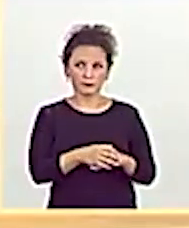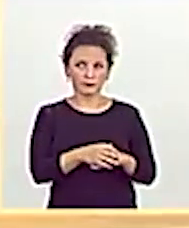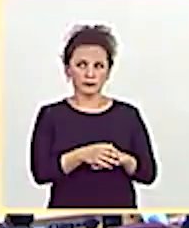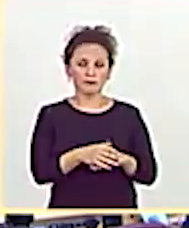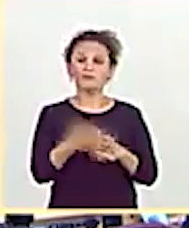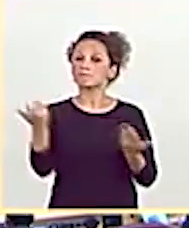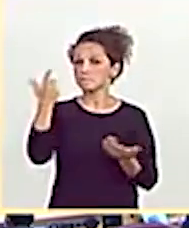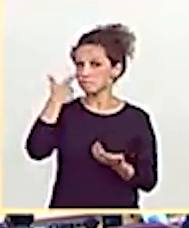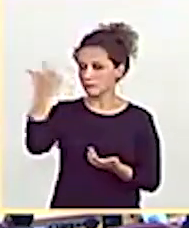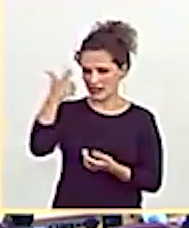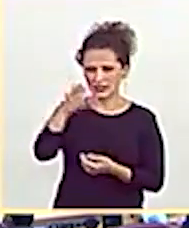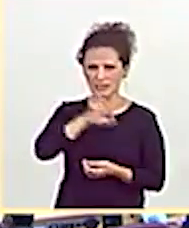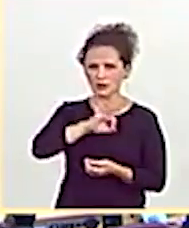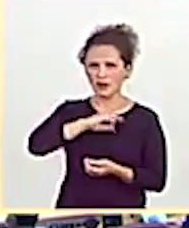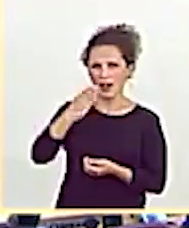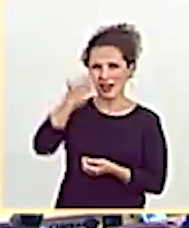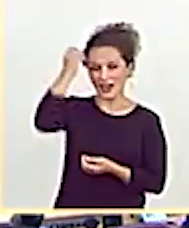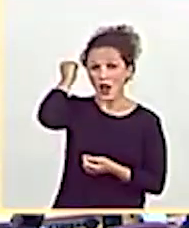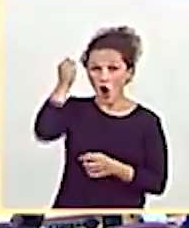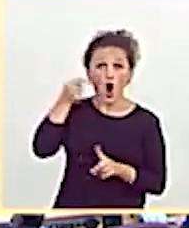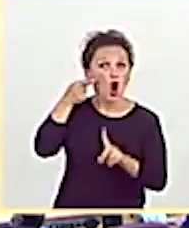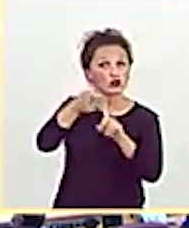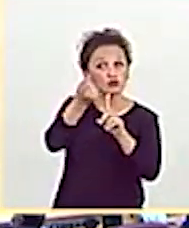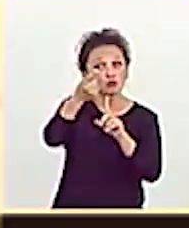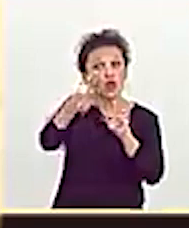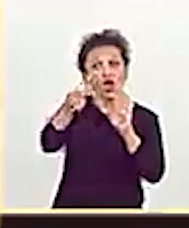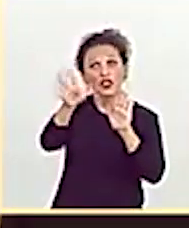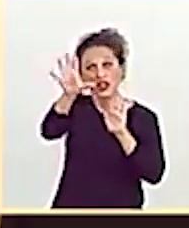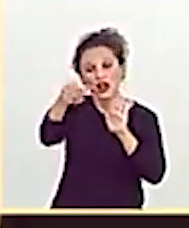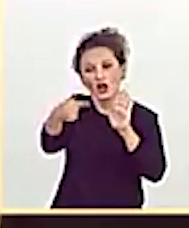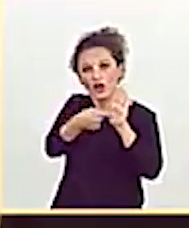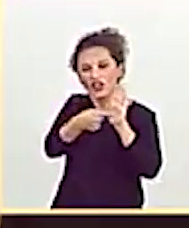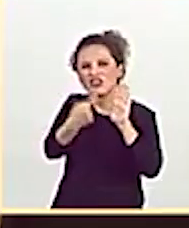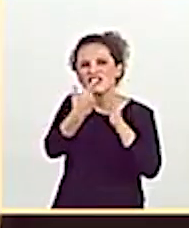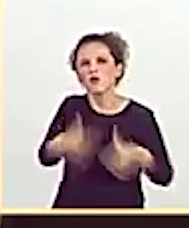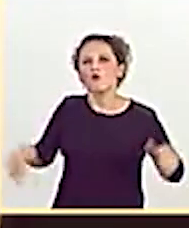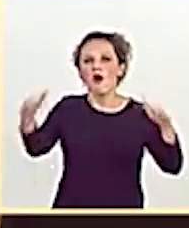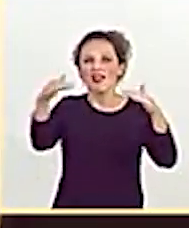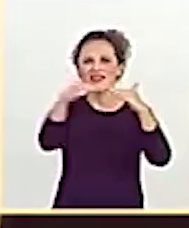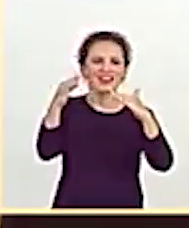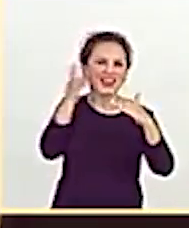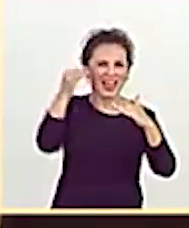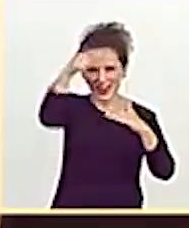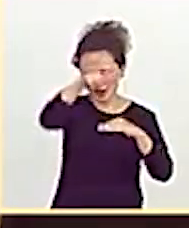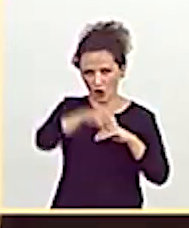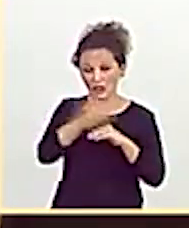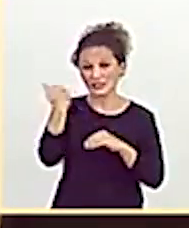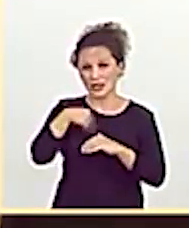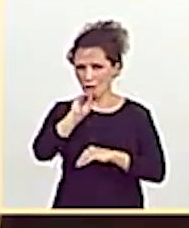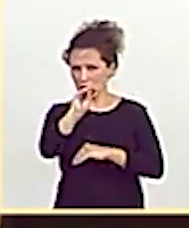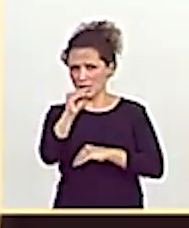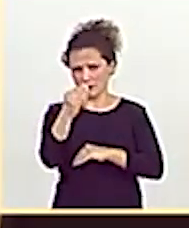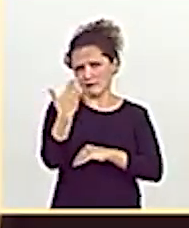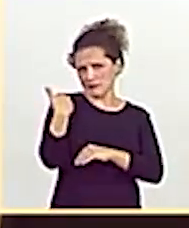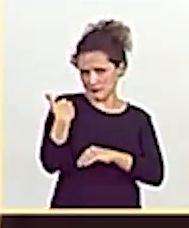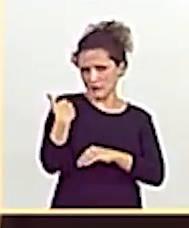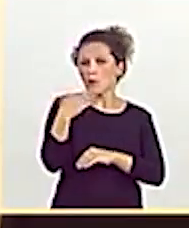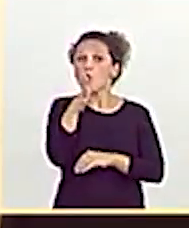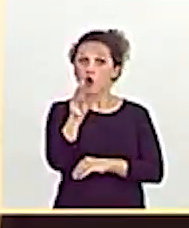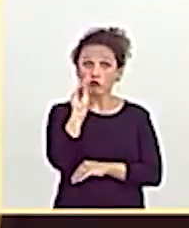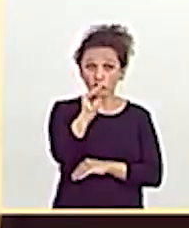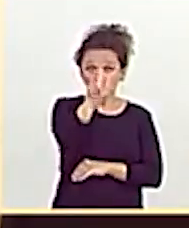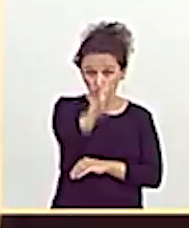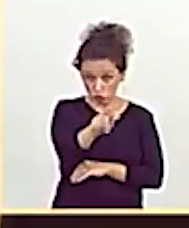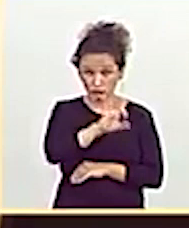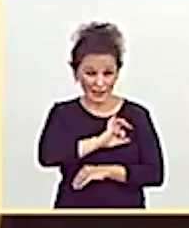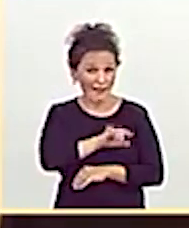Pues mire, señora Iglesias, el objetivo número cinco habla de igualdad de género. Y ya le pregunté por este tema en este pleno, porque usted, en un